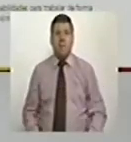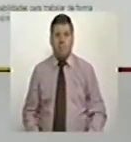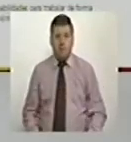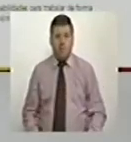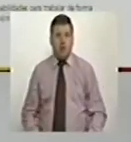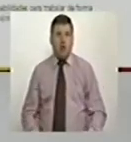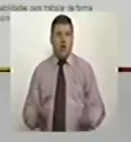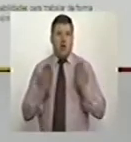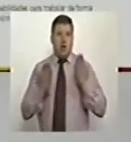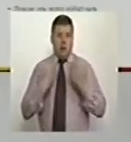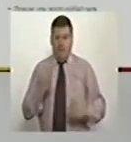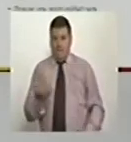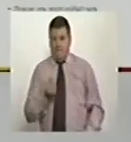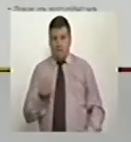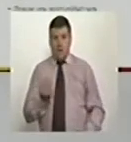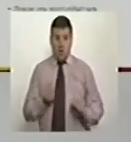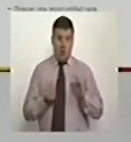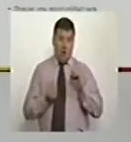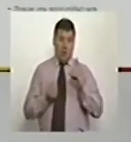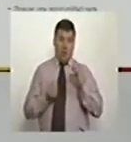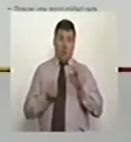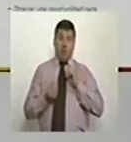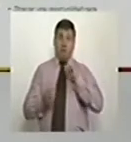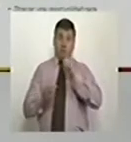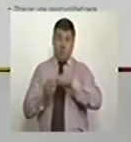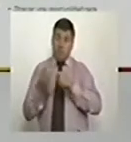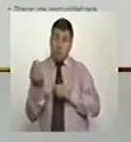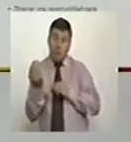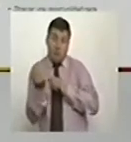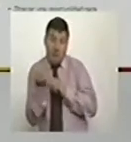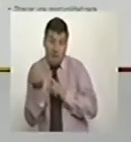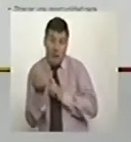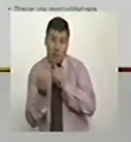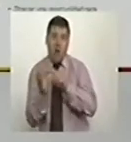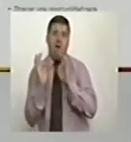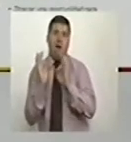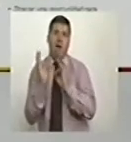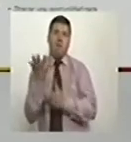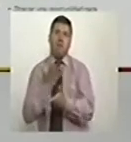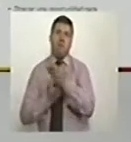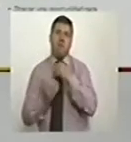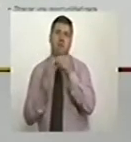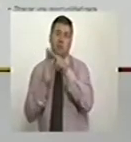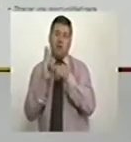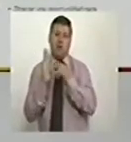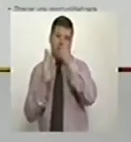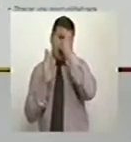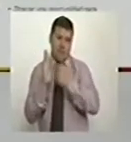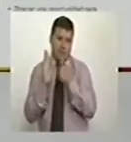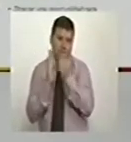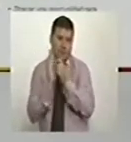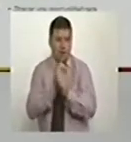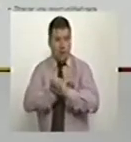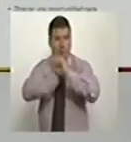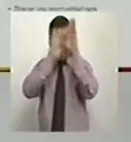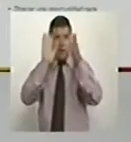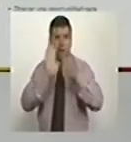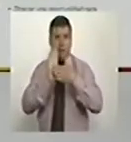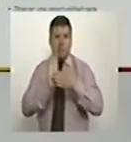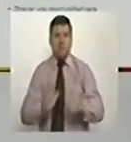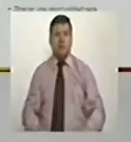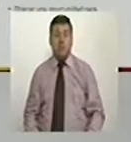Beneficios de ser miembro de la OCDE. Nos impulsa a adoptar estándares de calidad, políticas serias y transparentes.